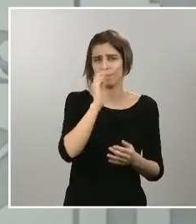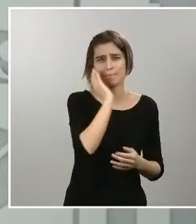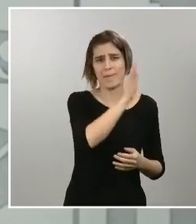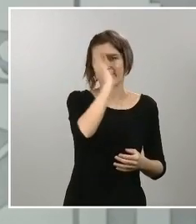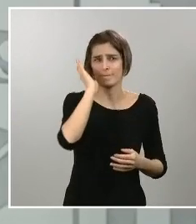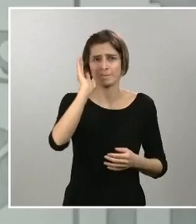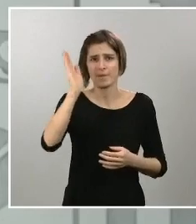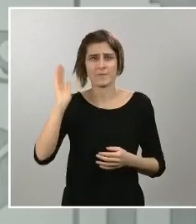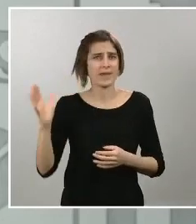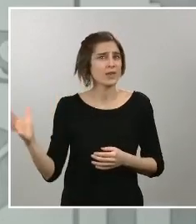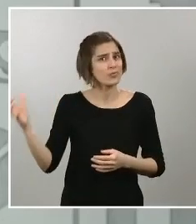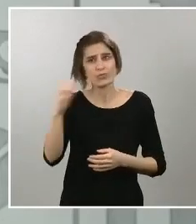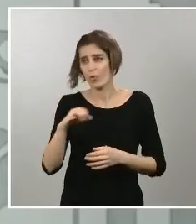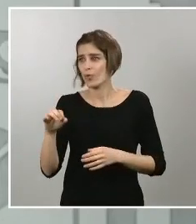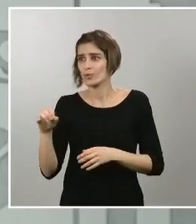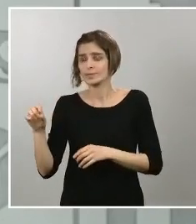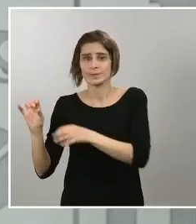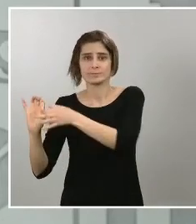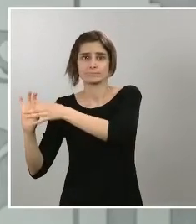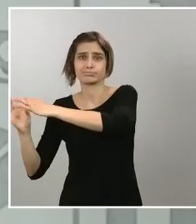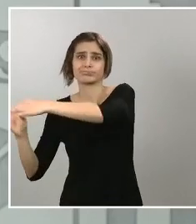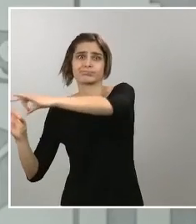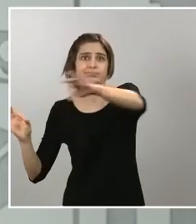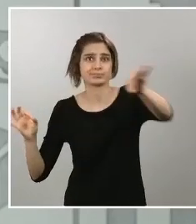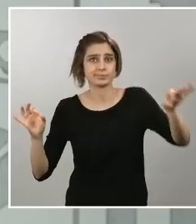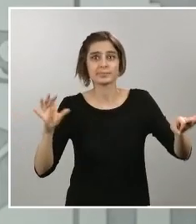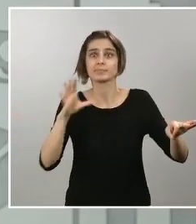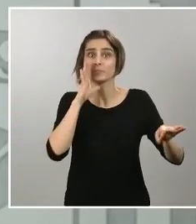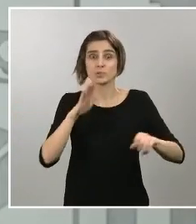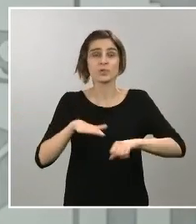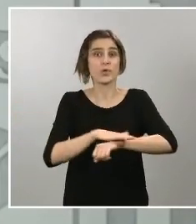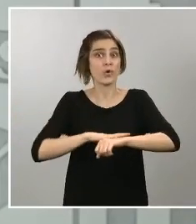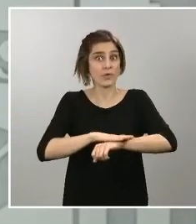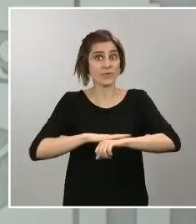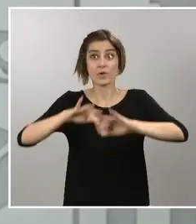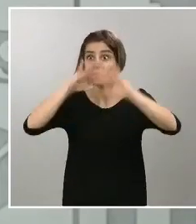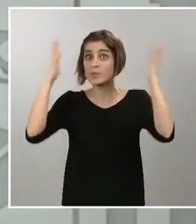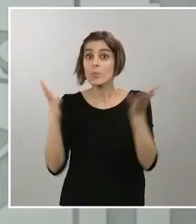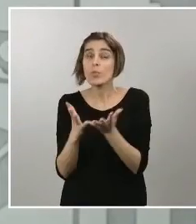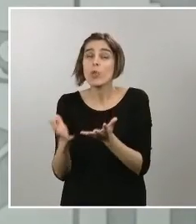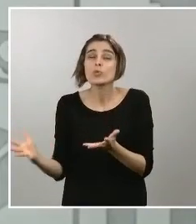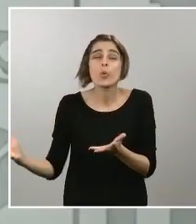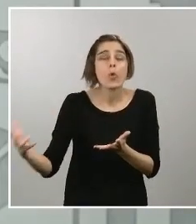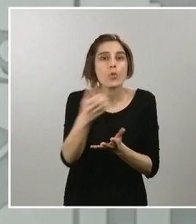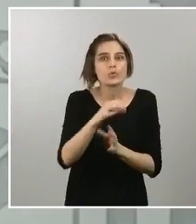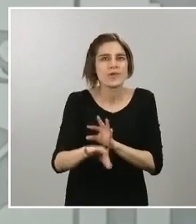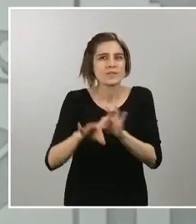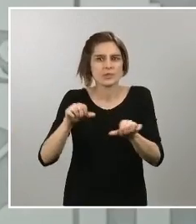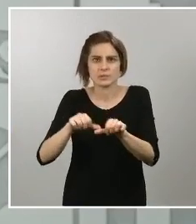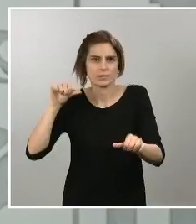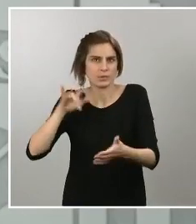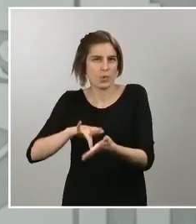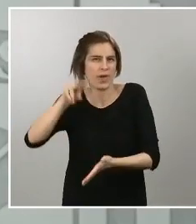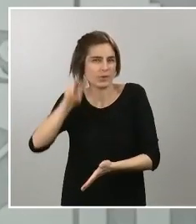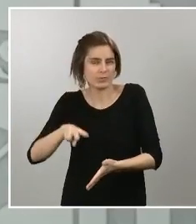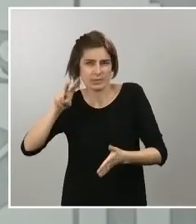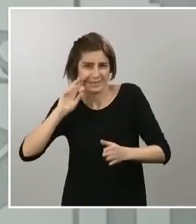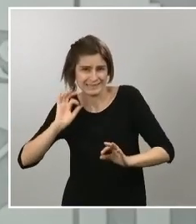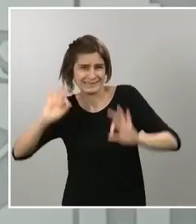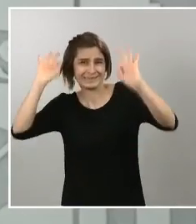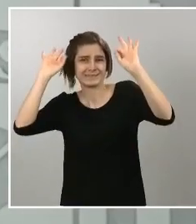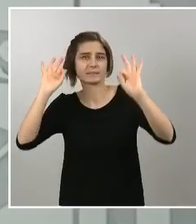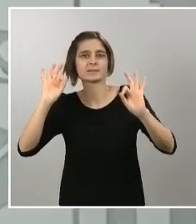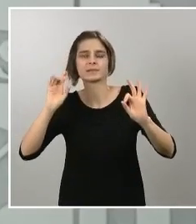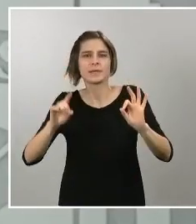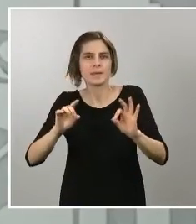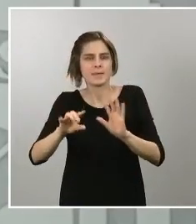gobiernos de todo el mundo están adoptando medidas sin precedentes. Medidas de una extraordinaria envergadura, de un gran calao